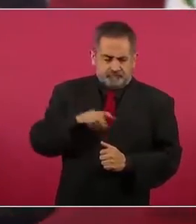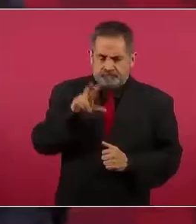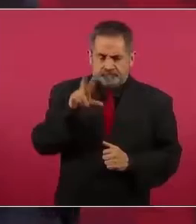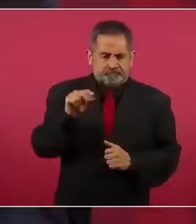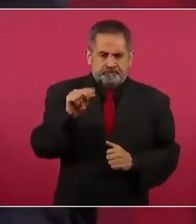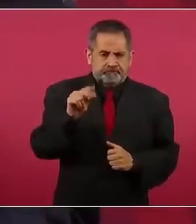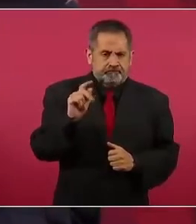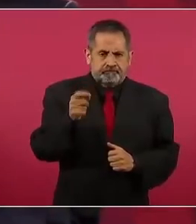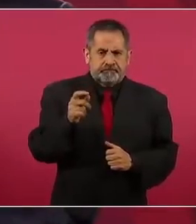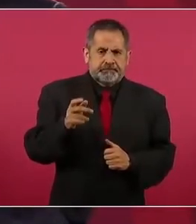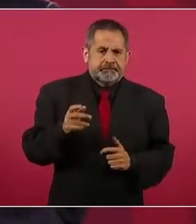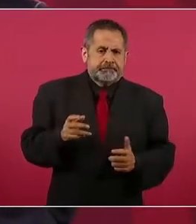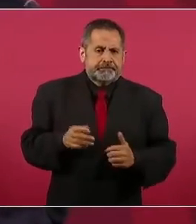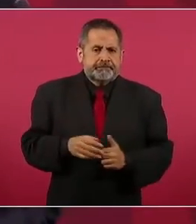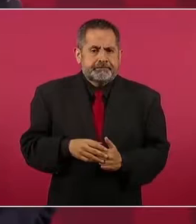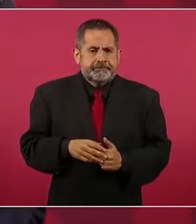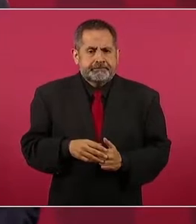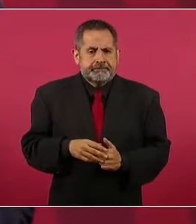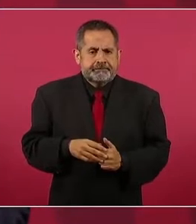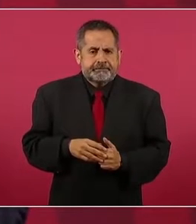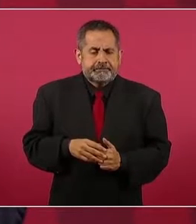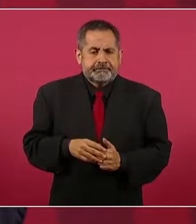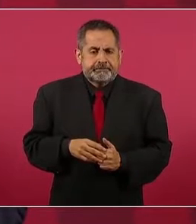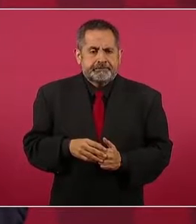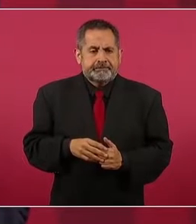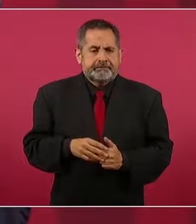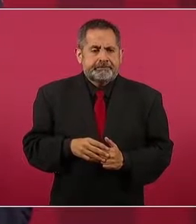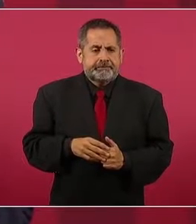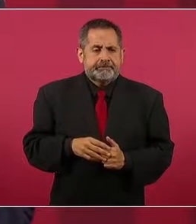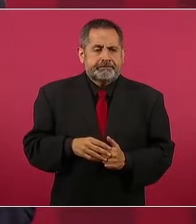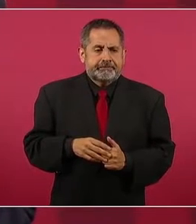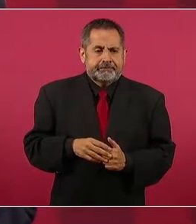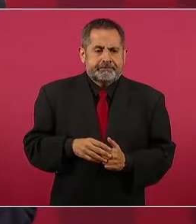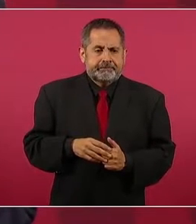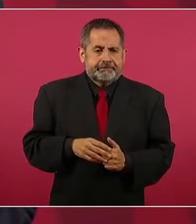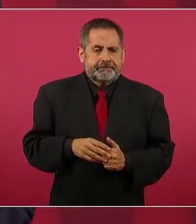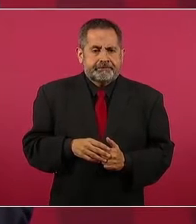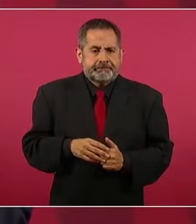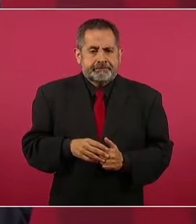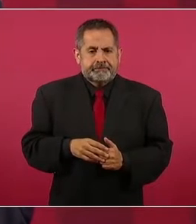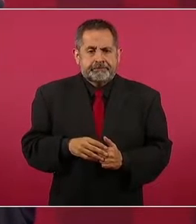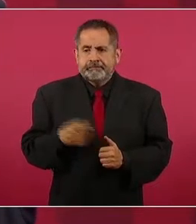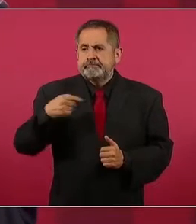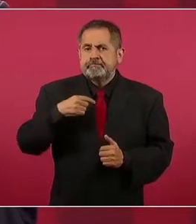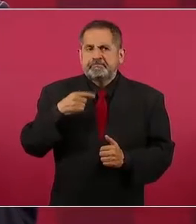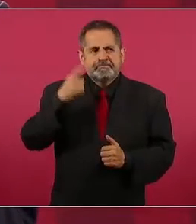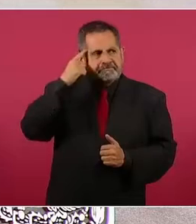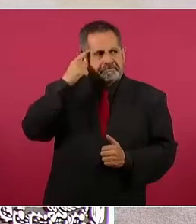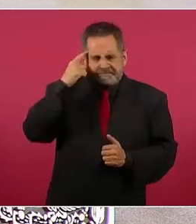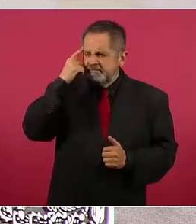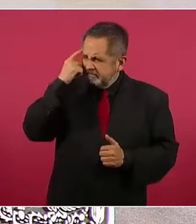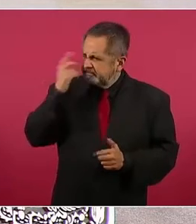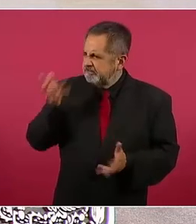promovemos